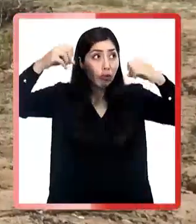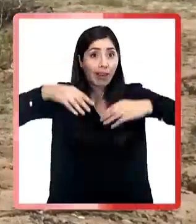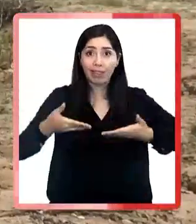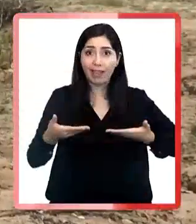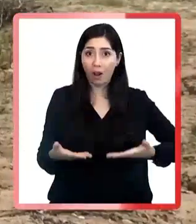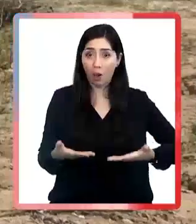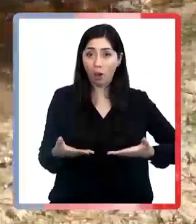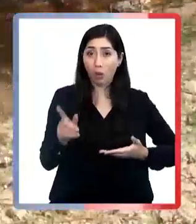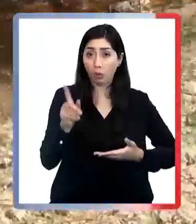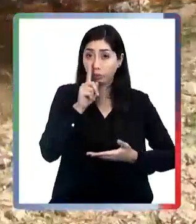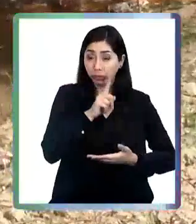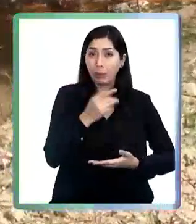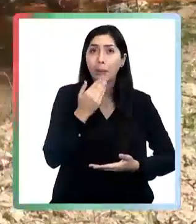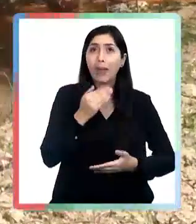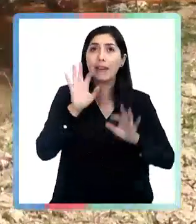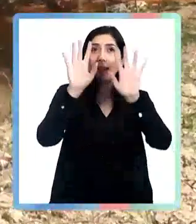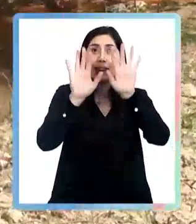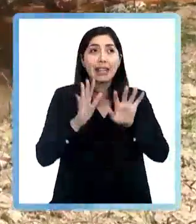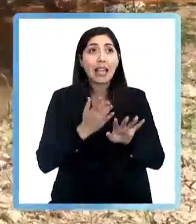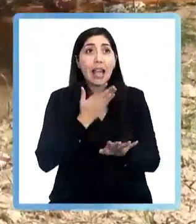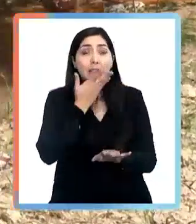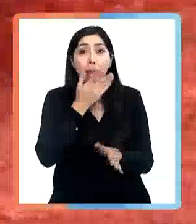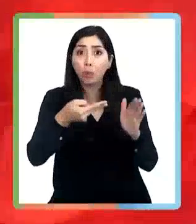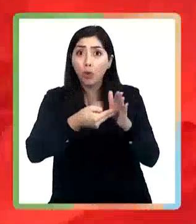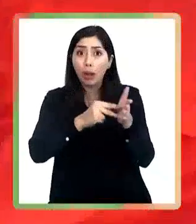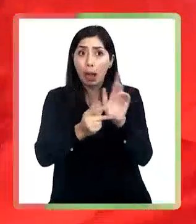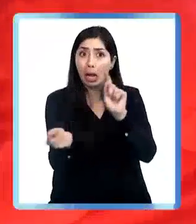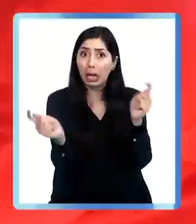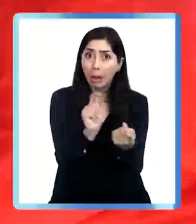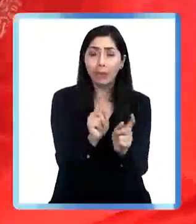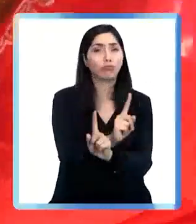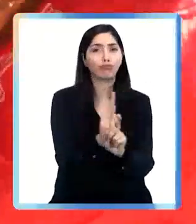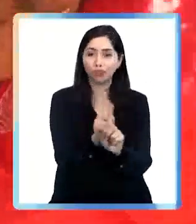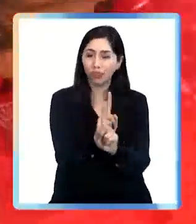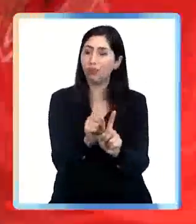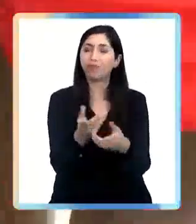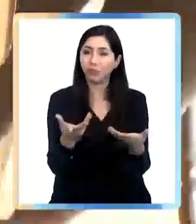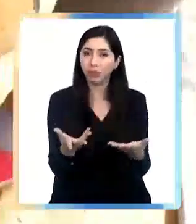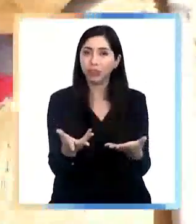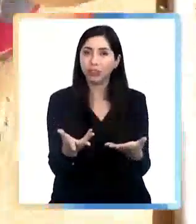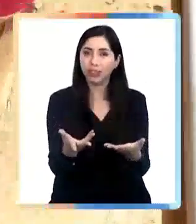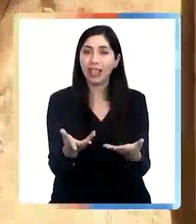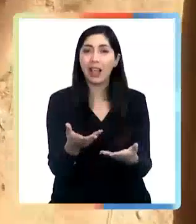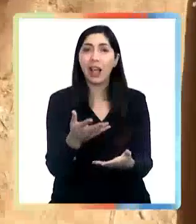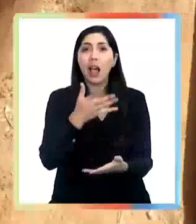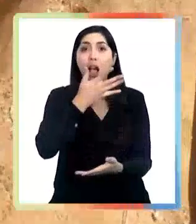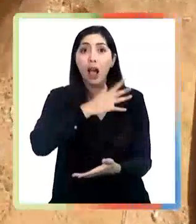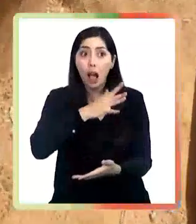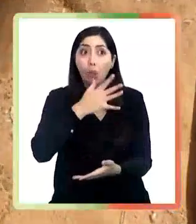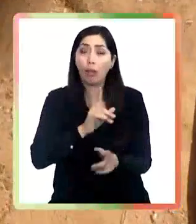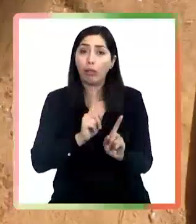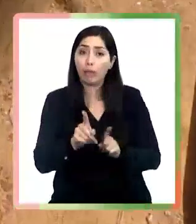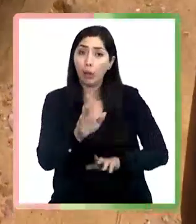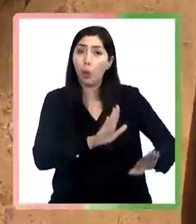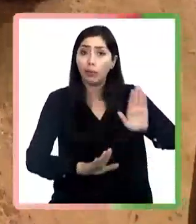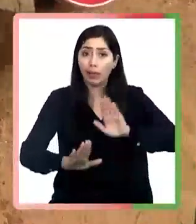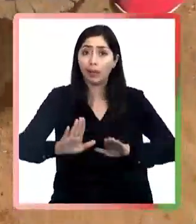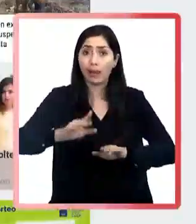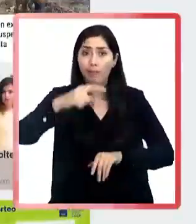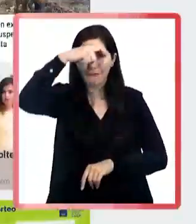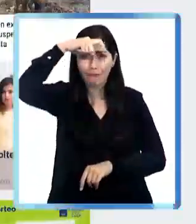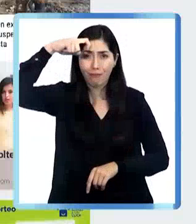y el alza en la acumulación de nieve reviertan el problema, por lo que no se descarta racionamiento de agua para el verano.